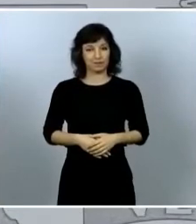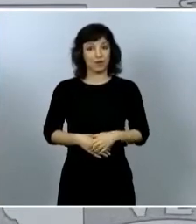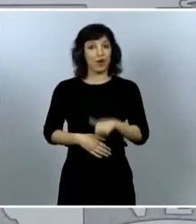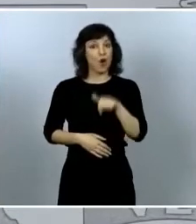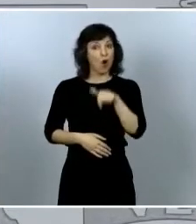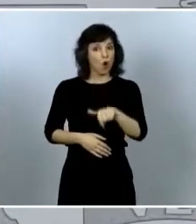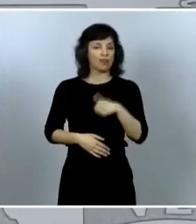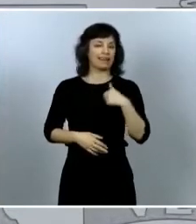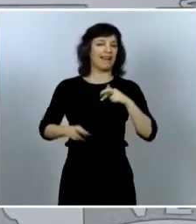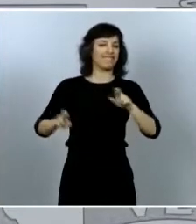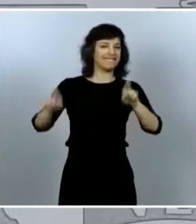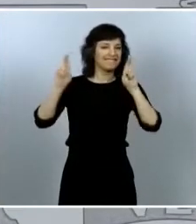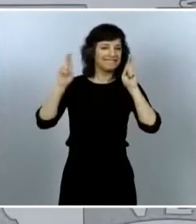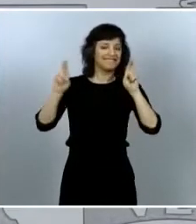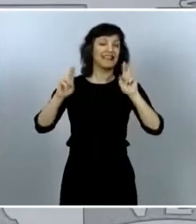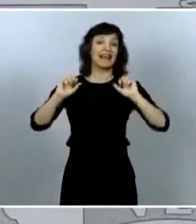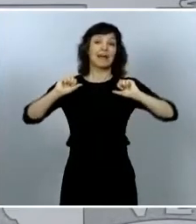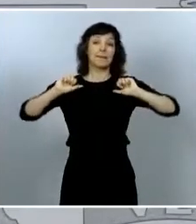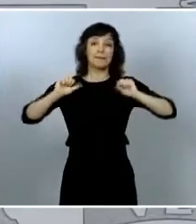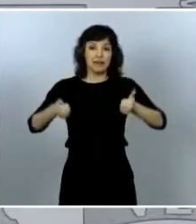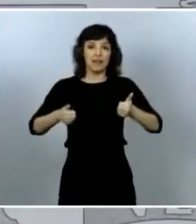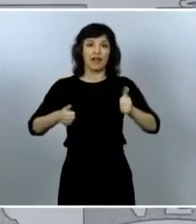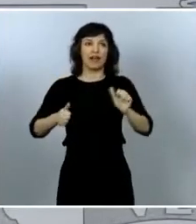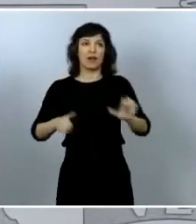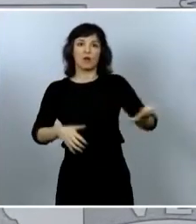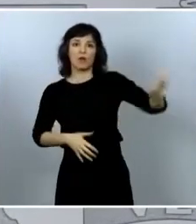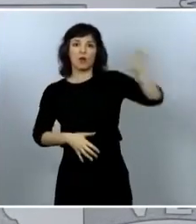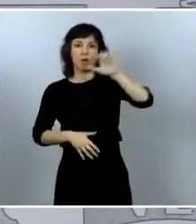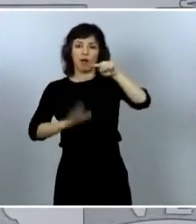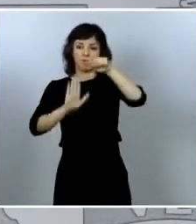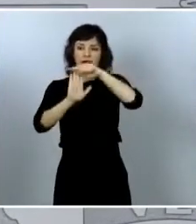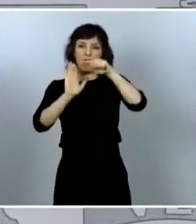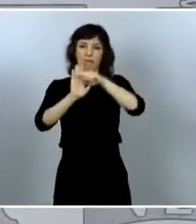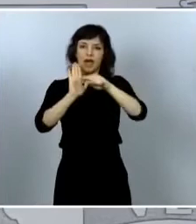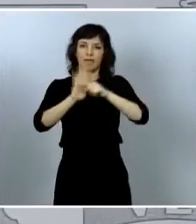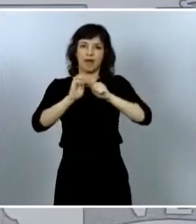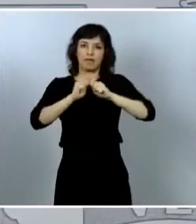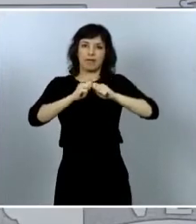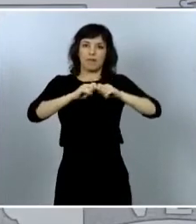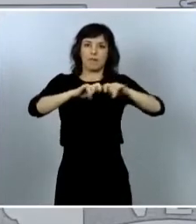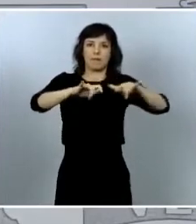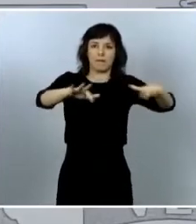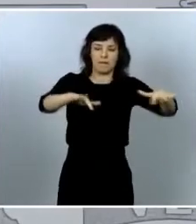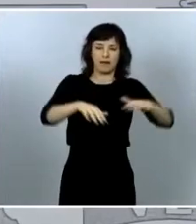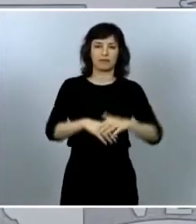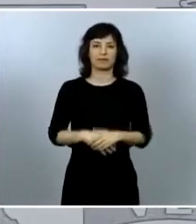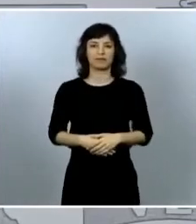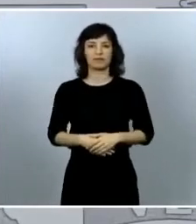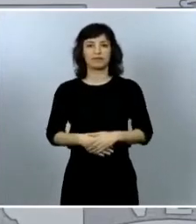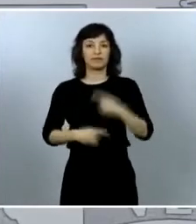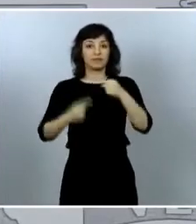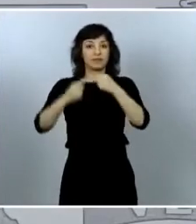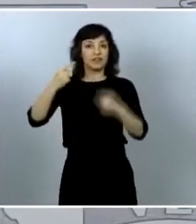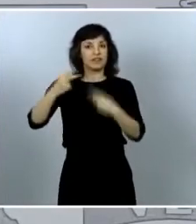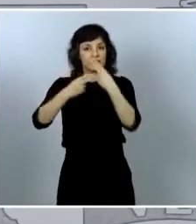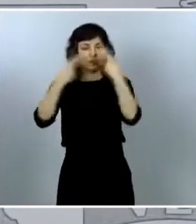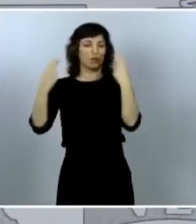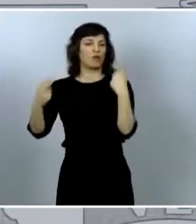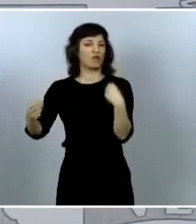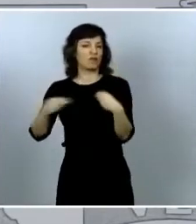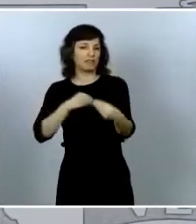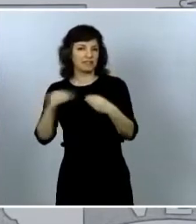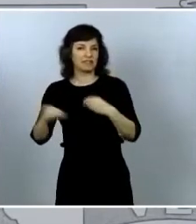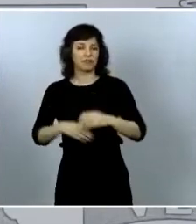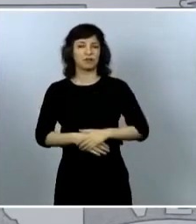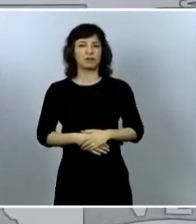a desplegarse a nivel comunitario a nivel europeo la flexibilización de los criterios de déficit público la triple red de 540.000 millones de